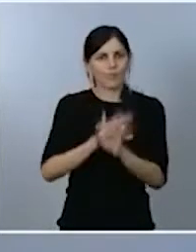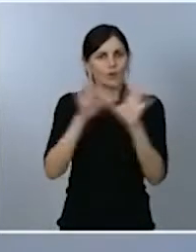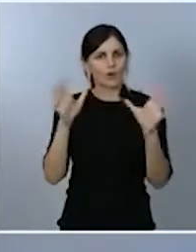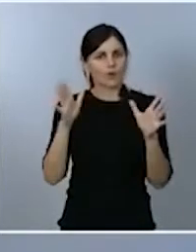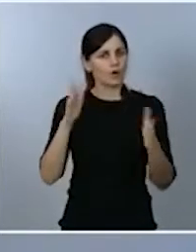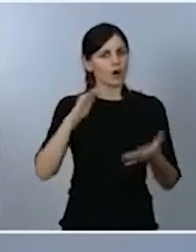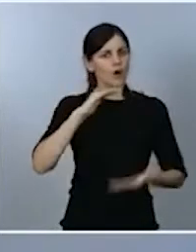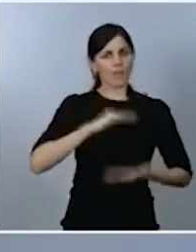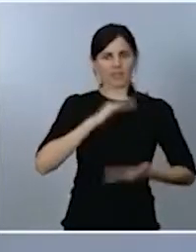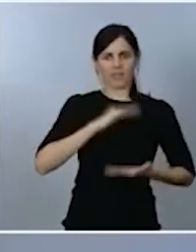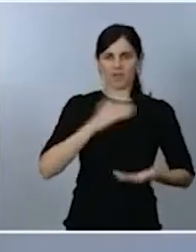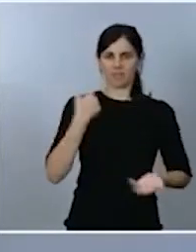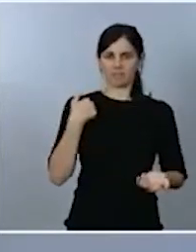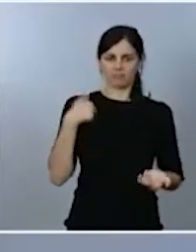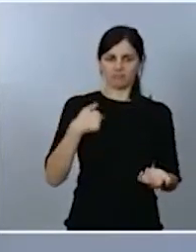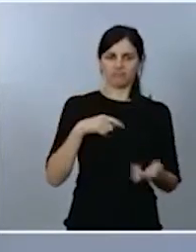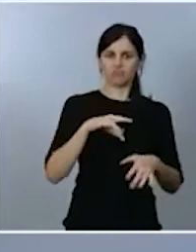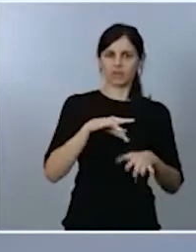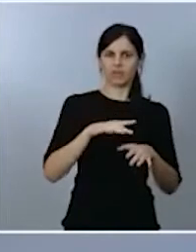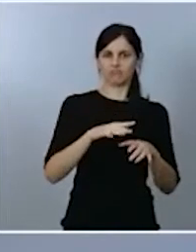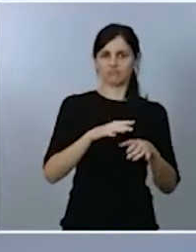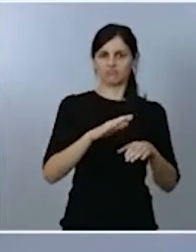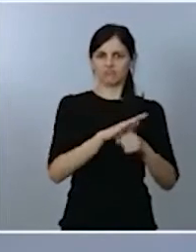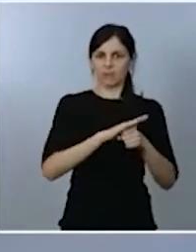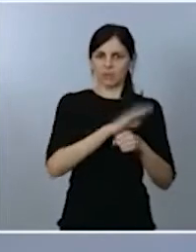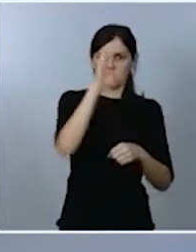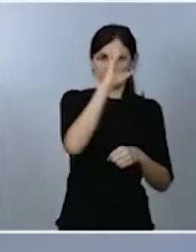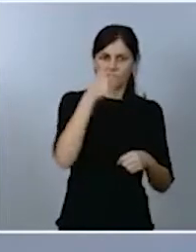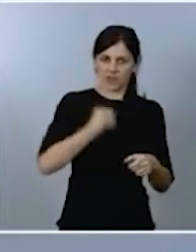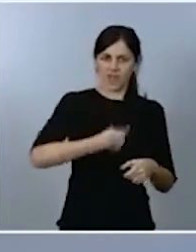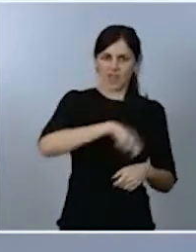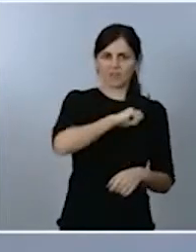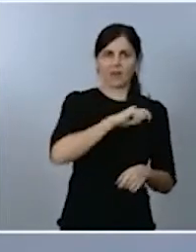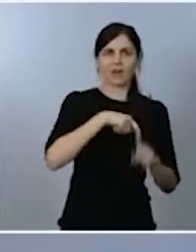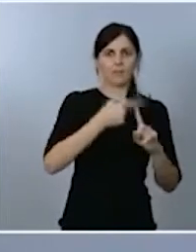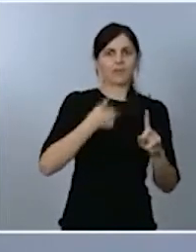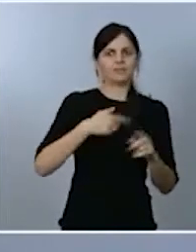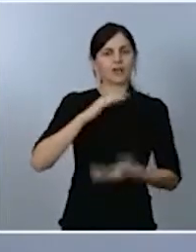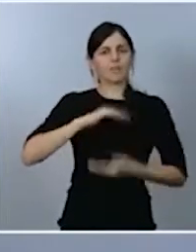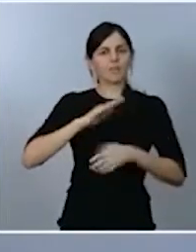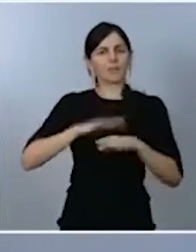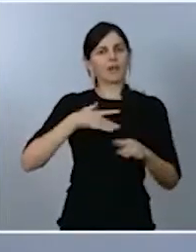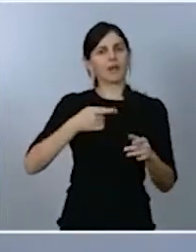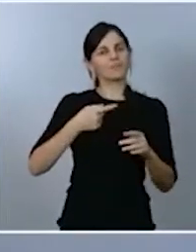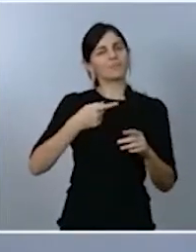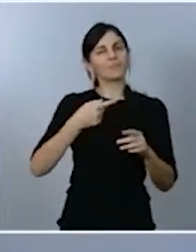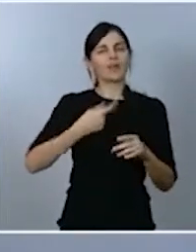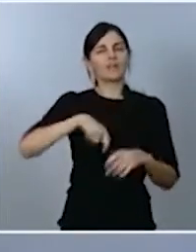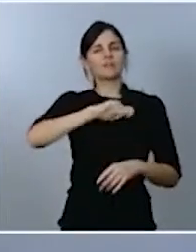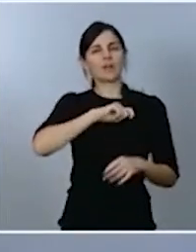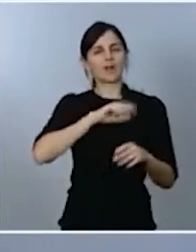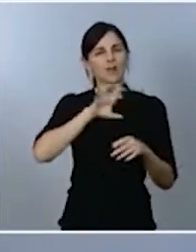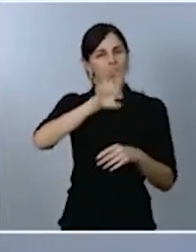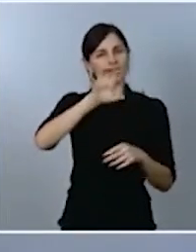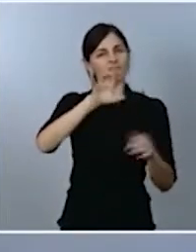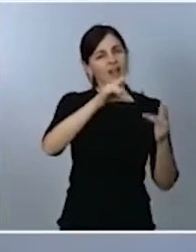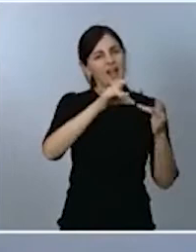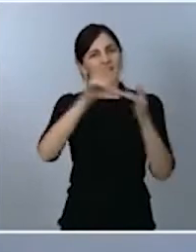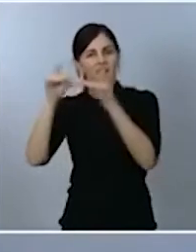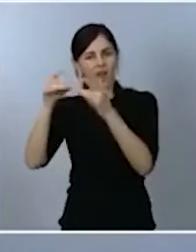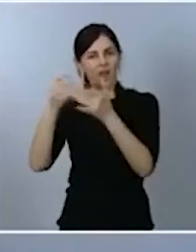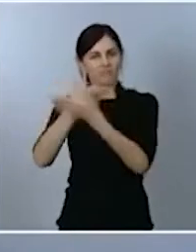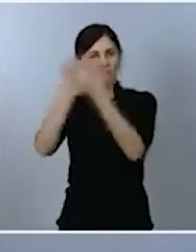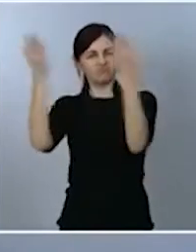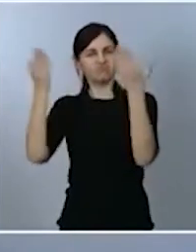coordinarse y de ponerse por delante de muchos países del mundo, o quizás de todos, en este tipo de estudios. También me gustaría hacer